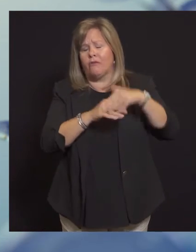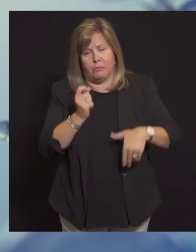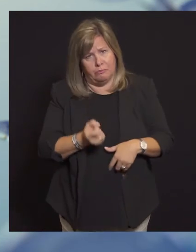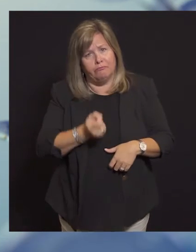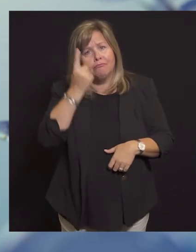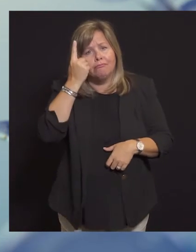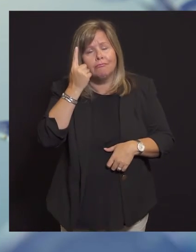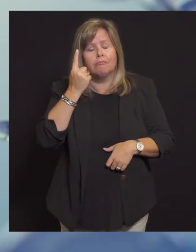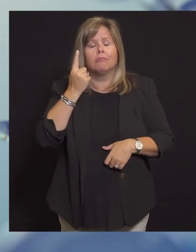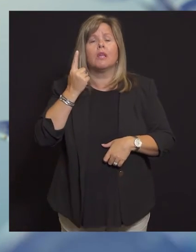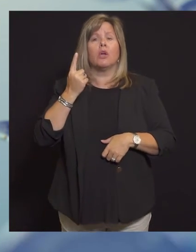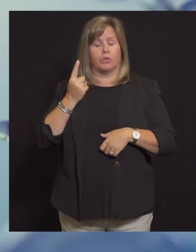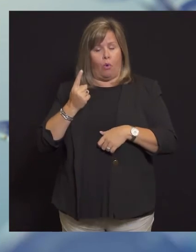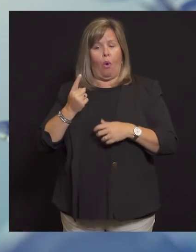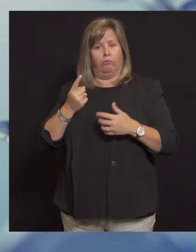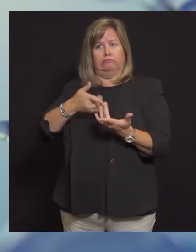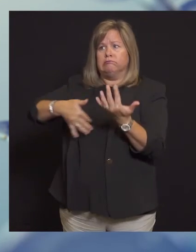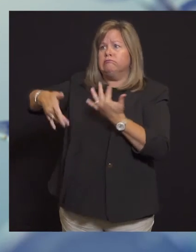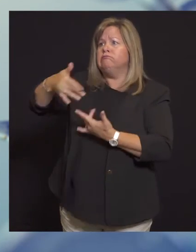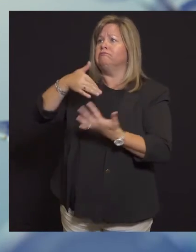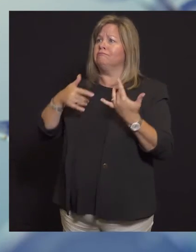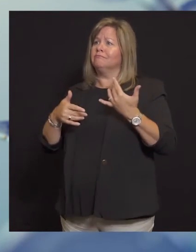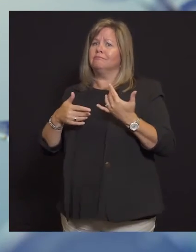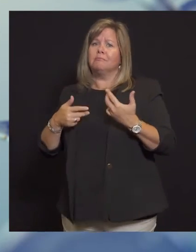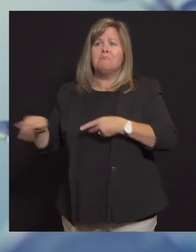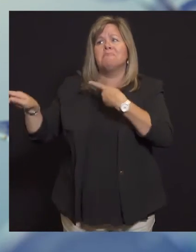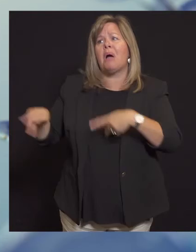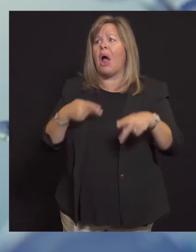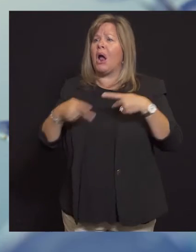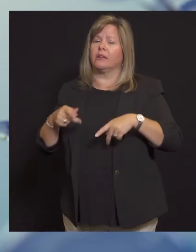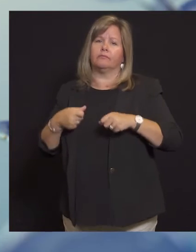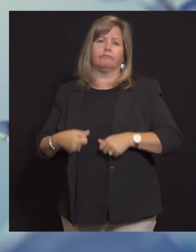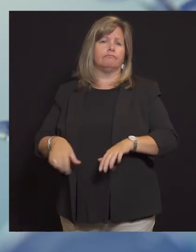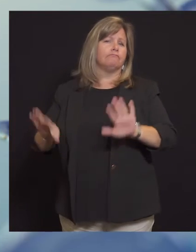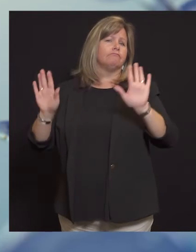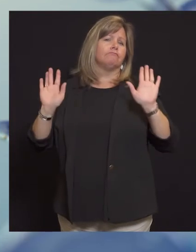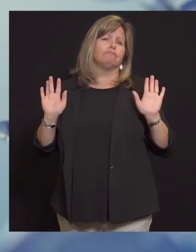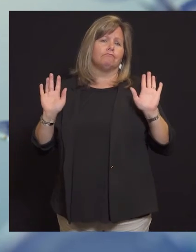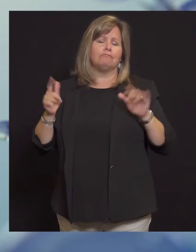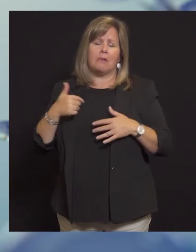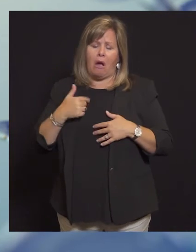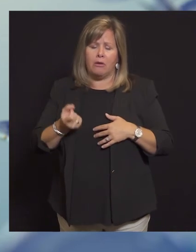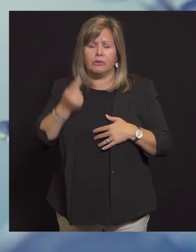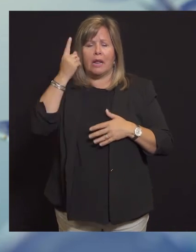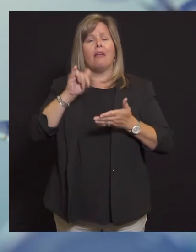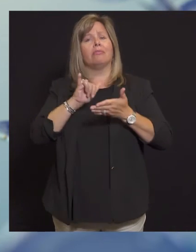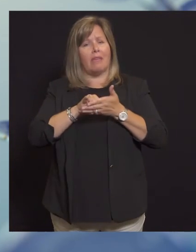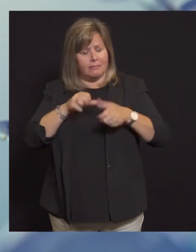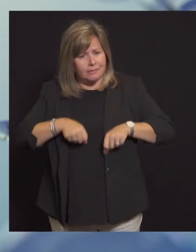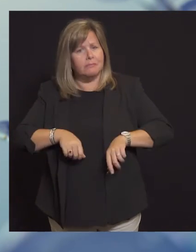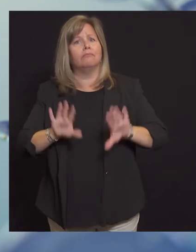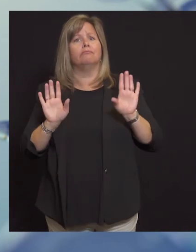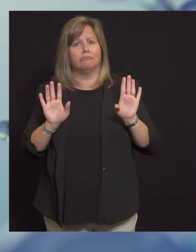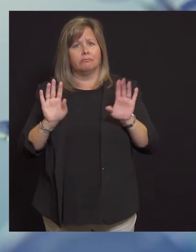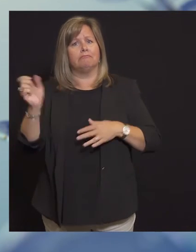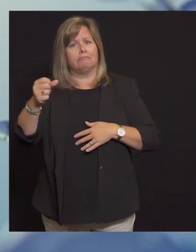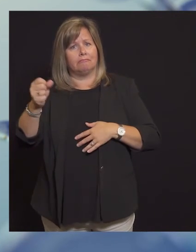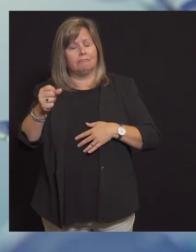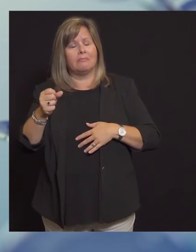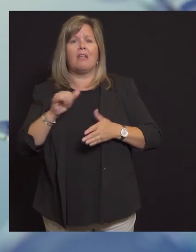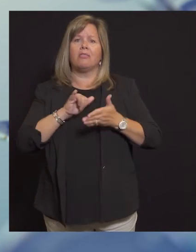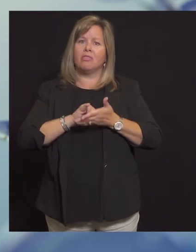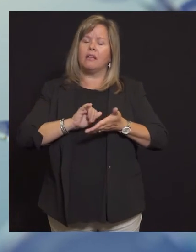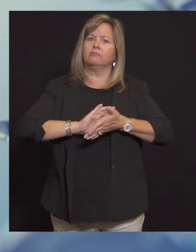aislamiento, usar máscaras que sean incómodas, hacer el distanciamiento social, renunciar a muchas de las fiestas y